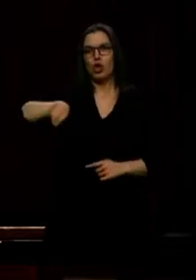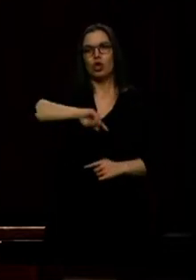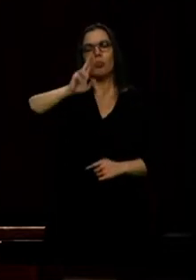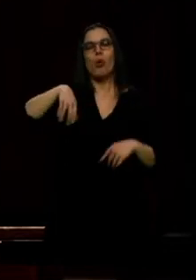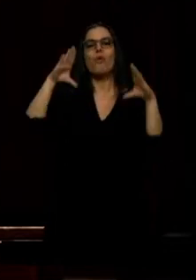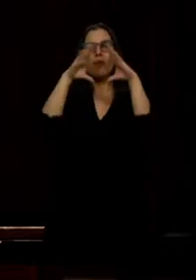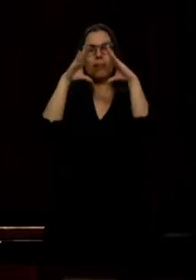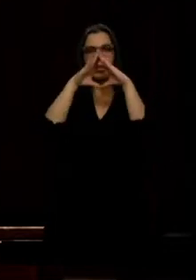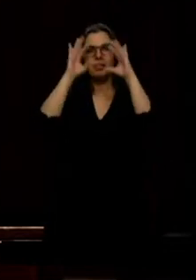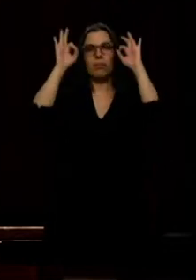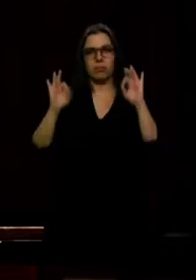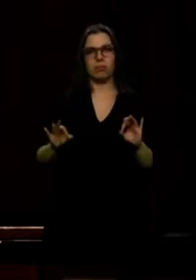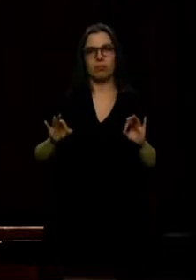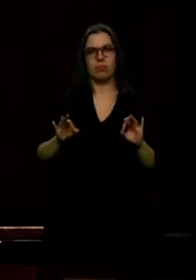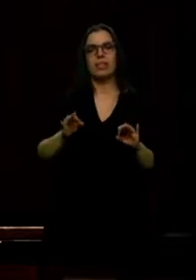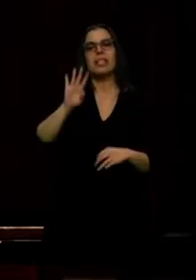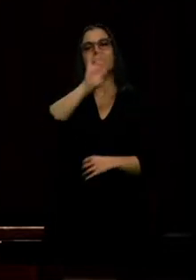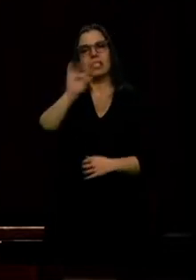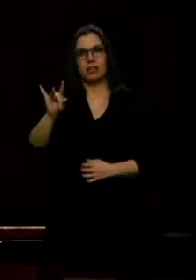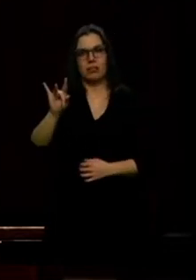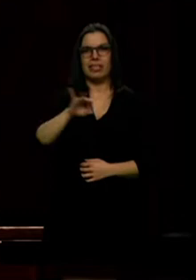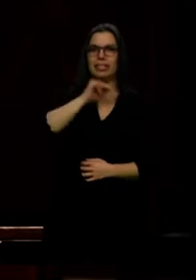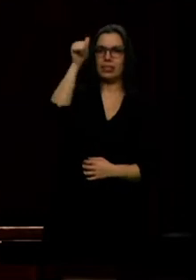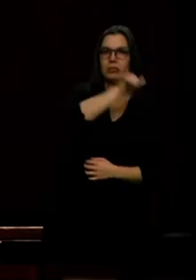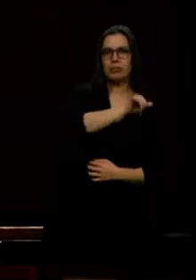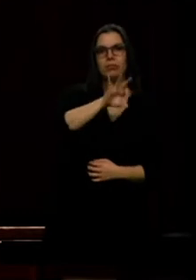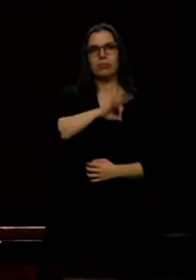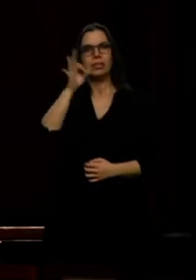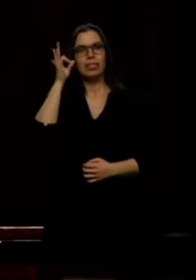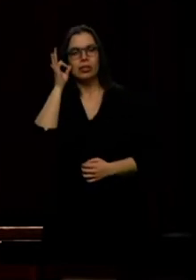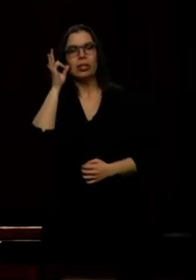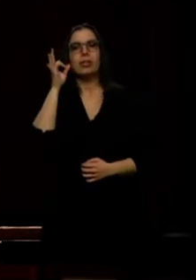señores y señoras de voz, únicamente feministas.